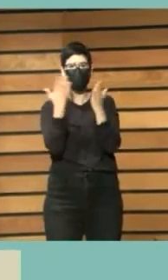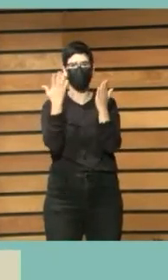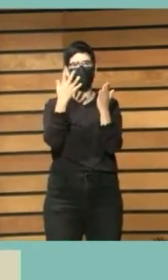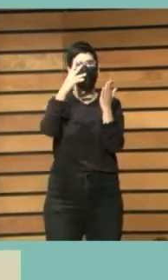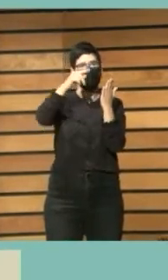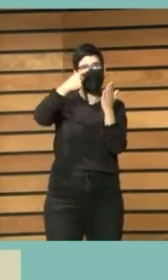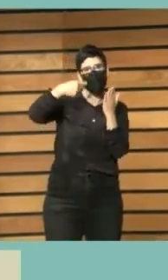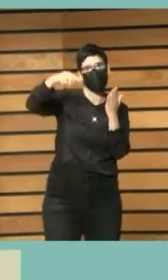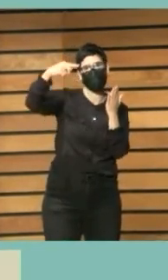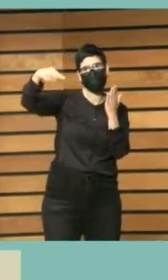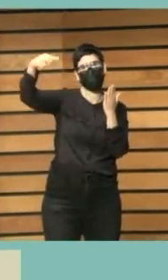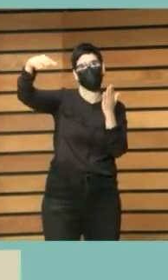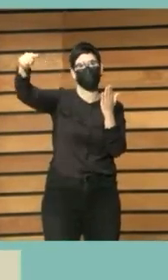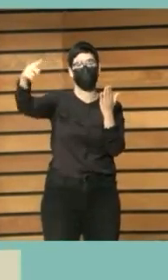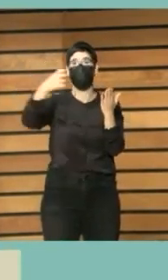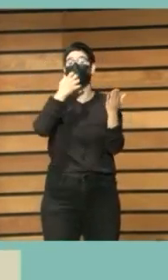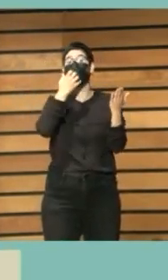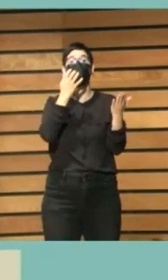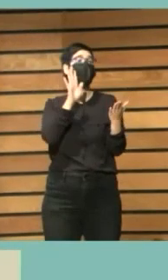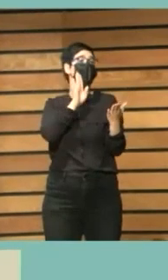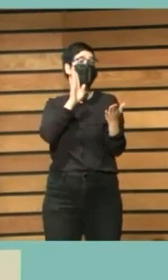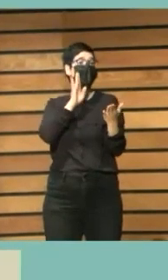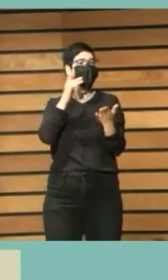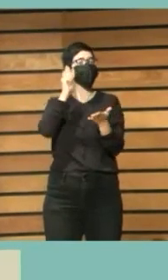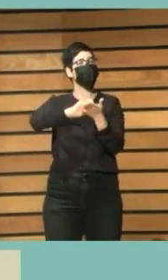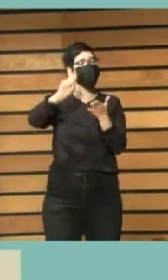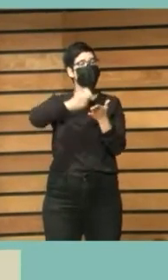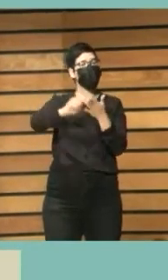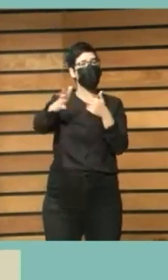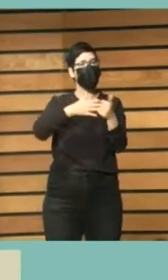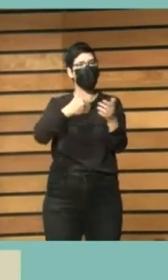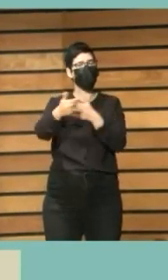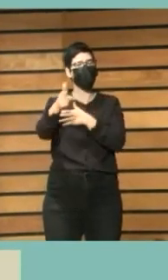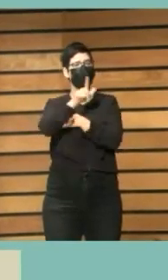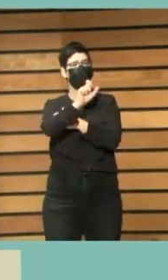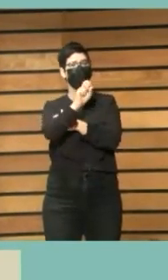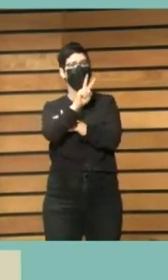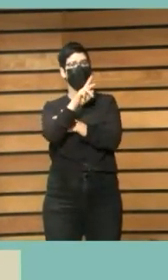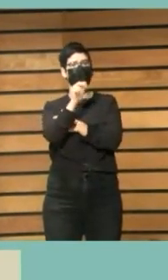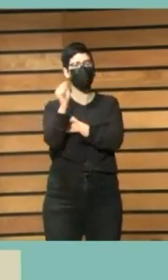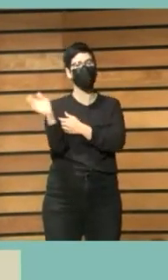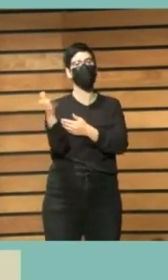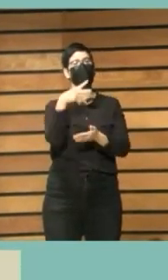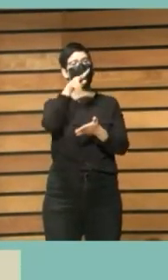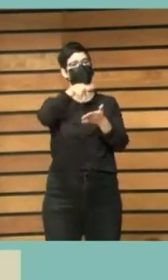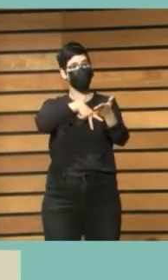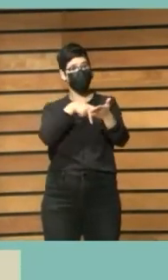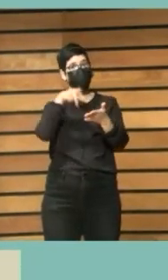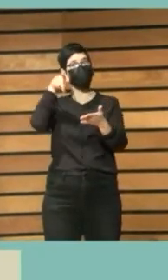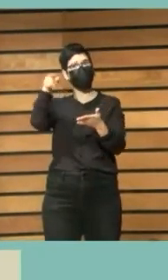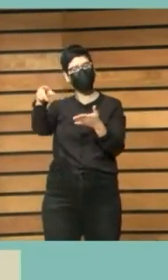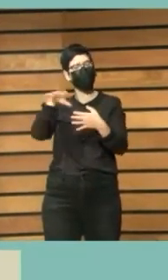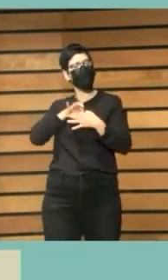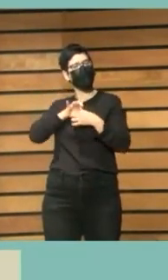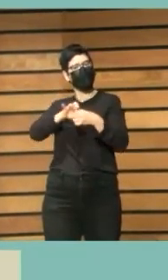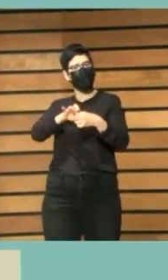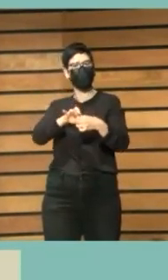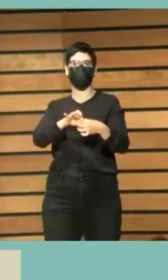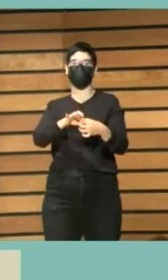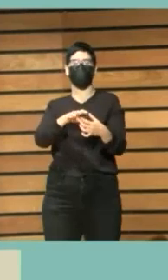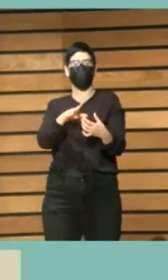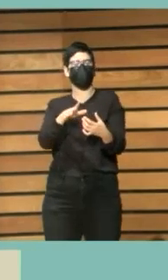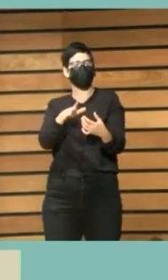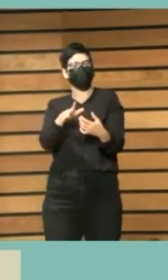ejemplo, en Laura Gallego o en los adolescentes era esa vinculación afectiva que